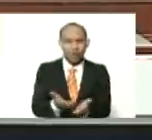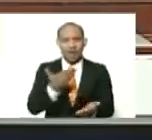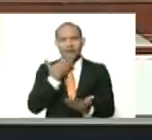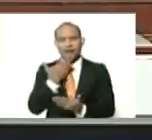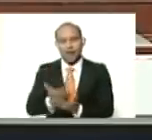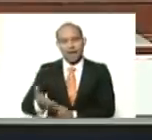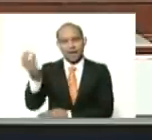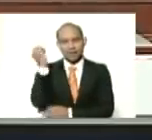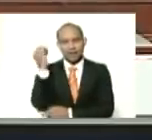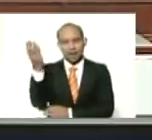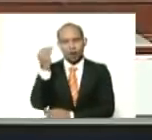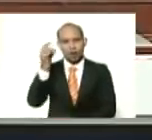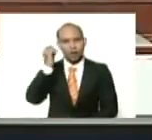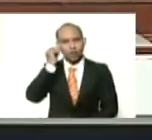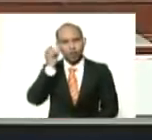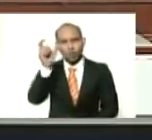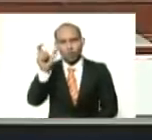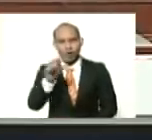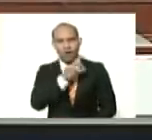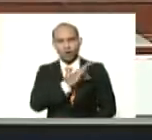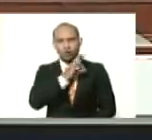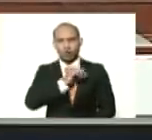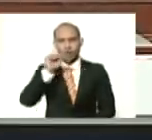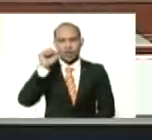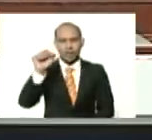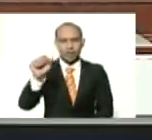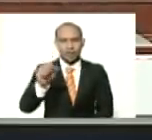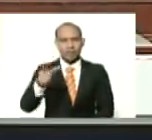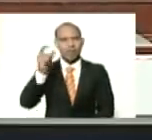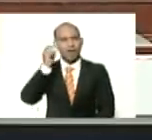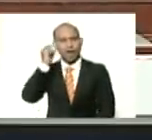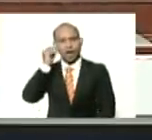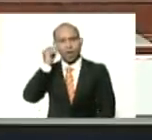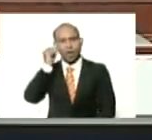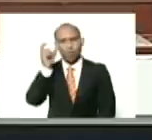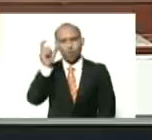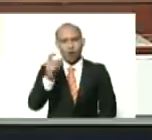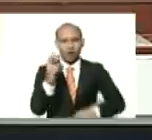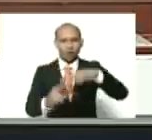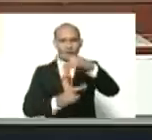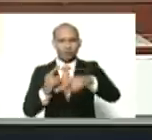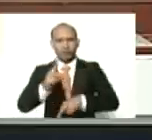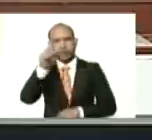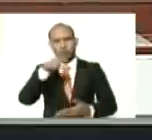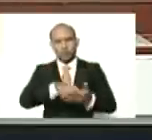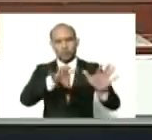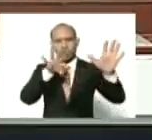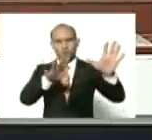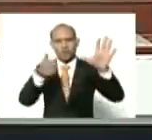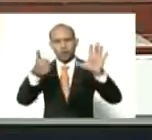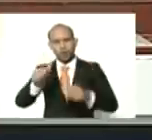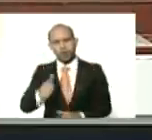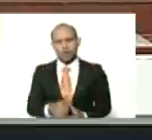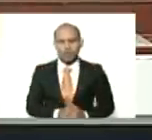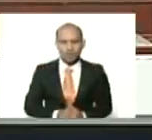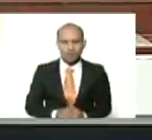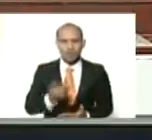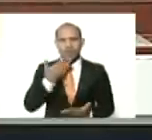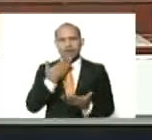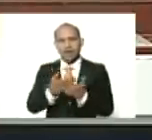congreso, de mujeres socialistas, de mujeres revolucionarias, de 1910, gracias, a Clara Sequin,